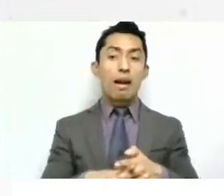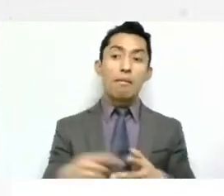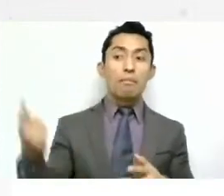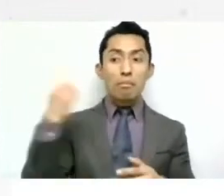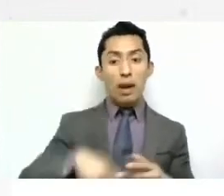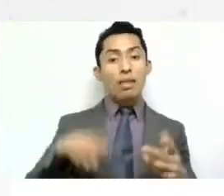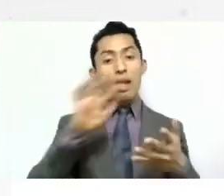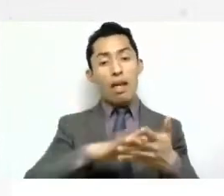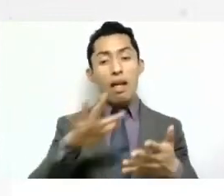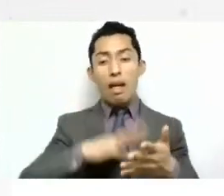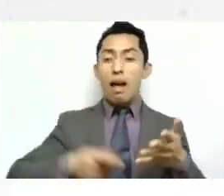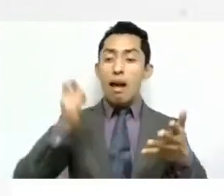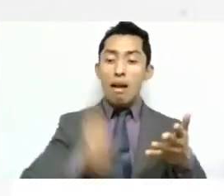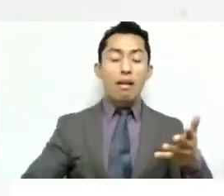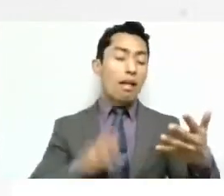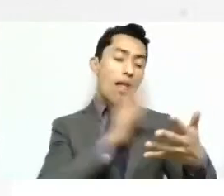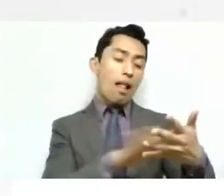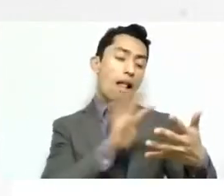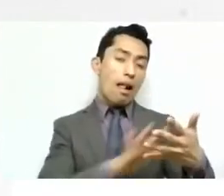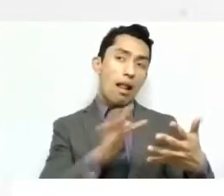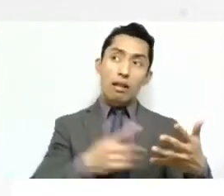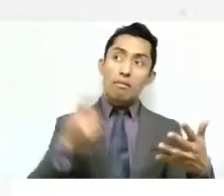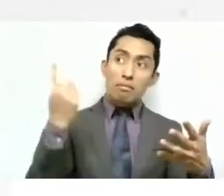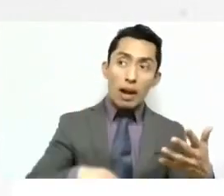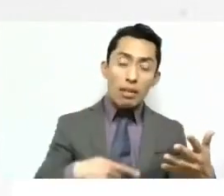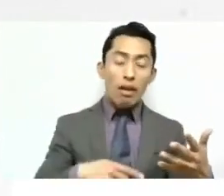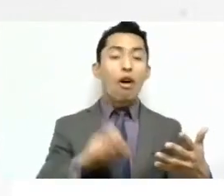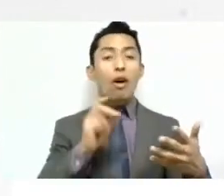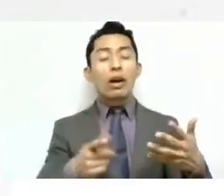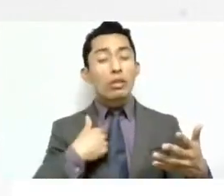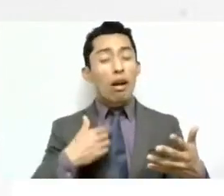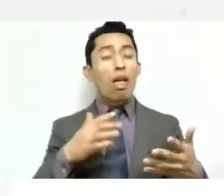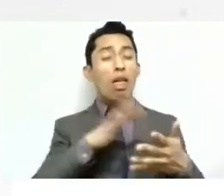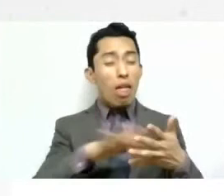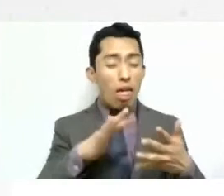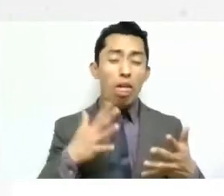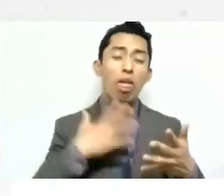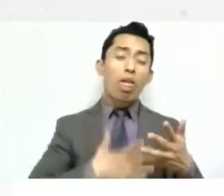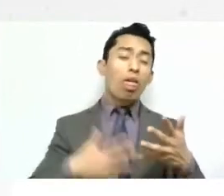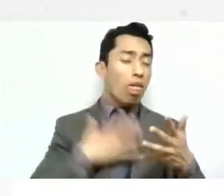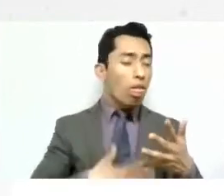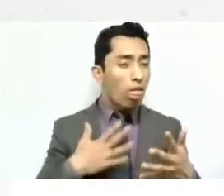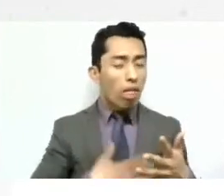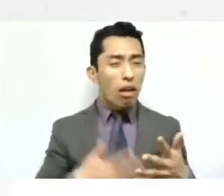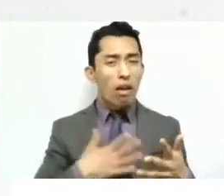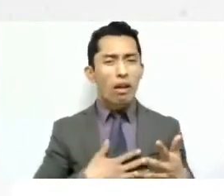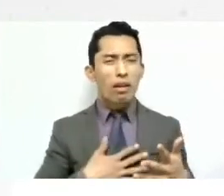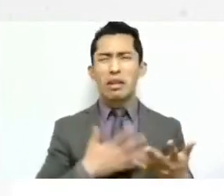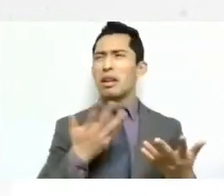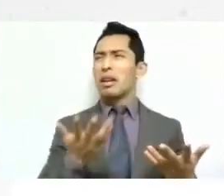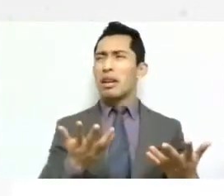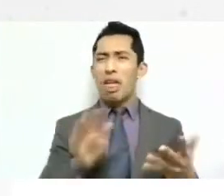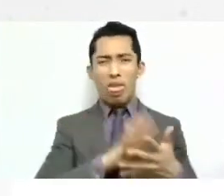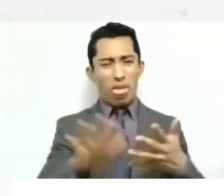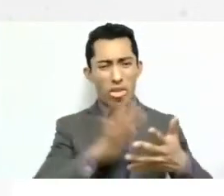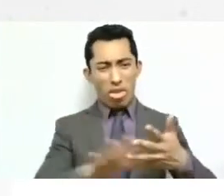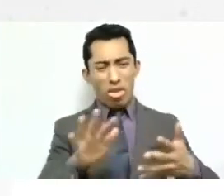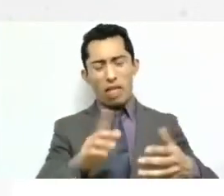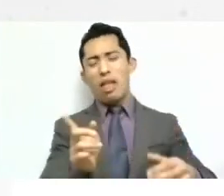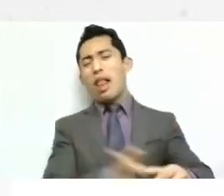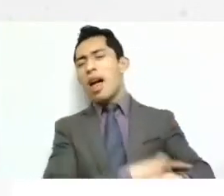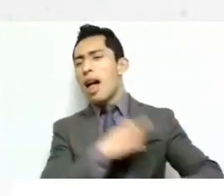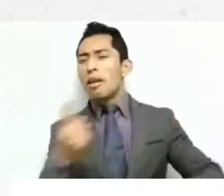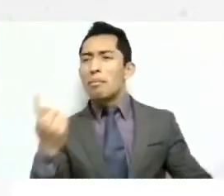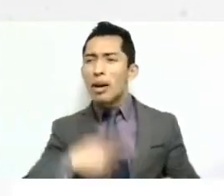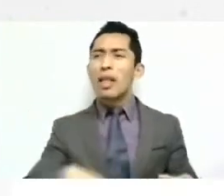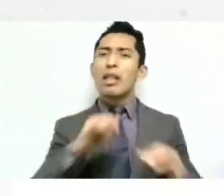sentencias, ahí léanlas. Yo me cansaba de leer estas sentencias, yo decía, pues esto no tiene fin, y me mandan, y me mandan, y me mandan